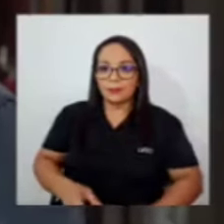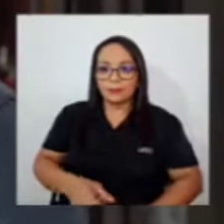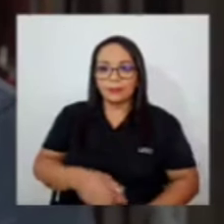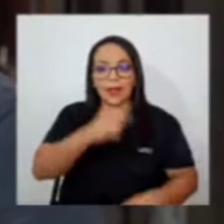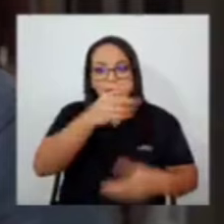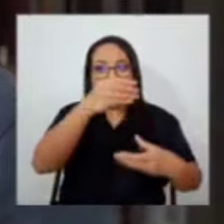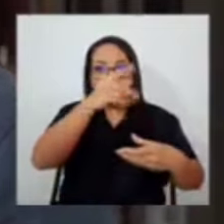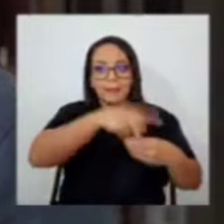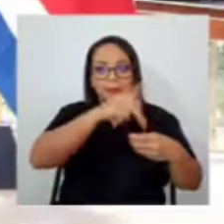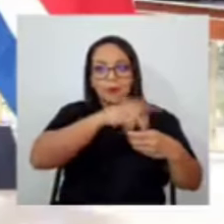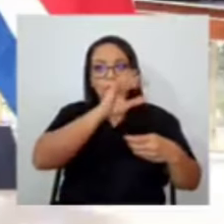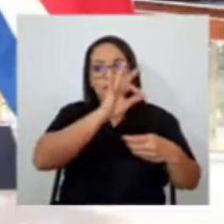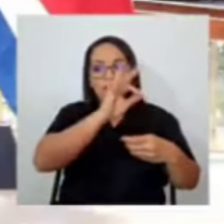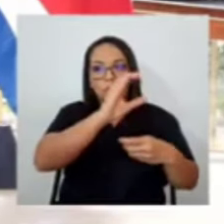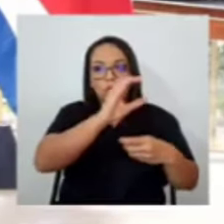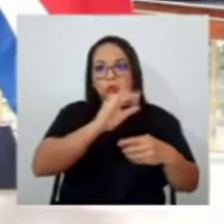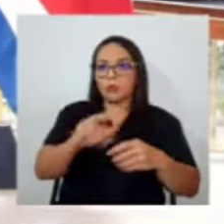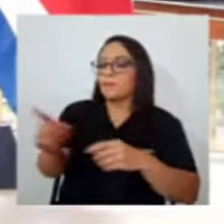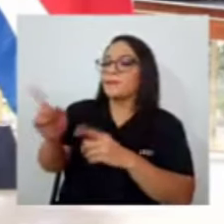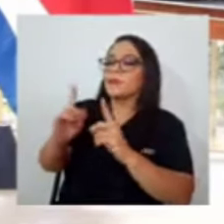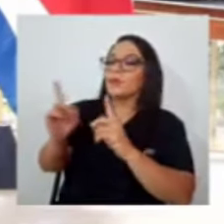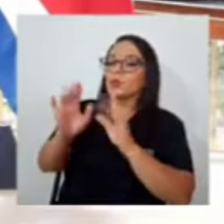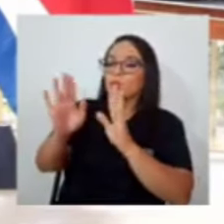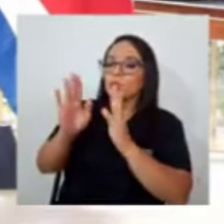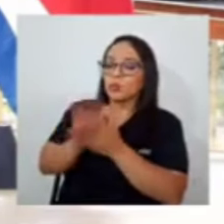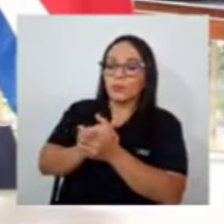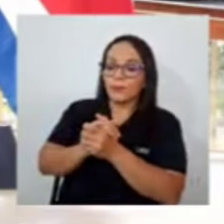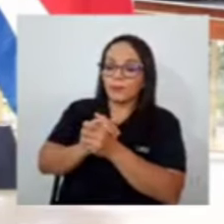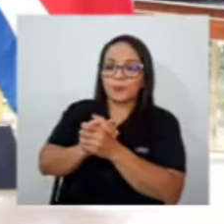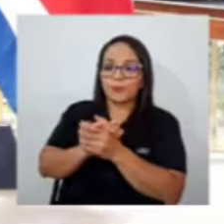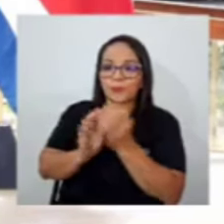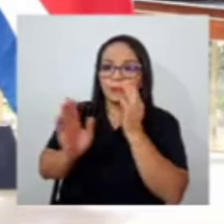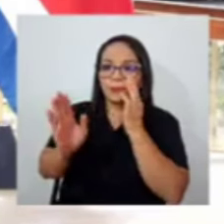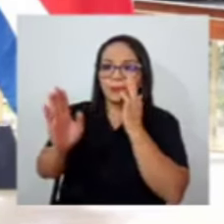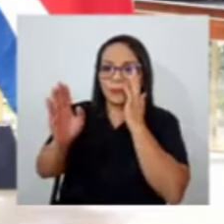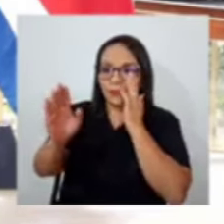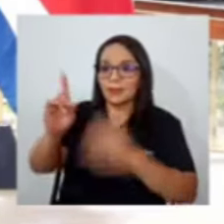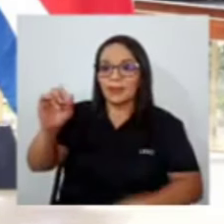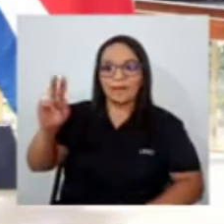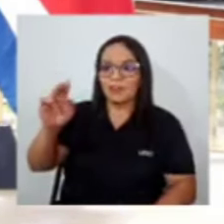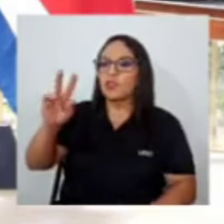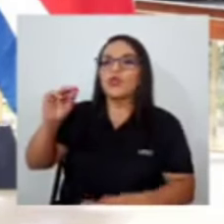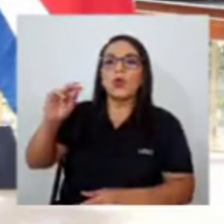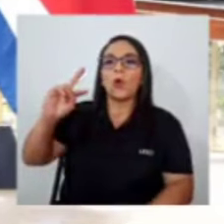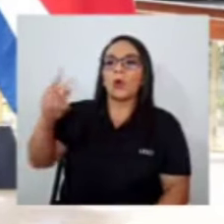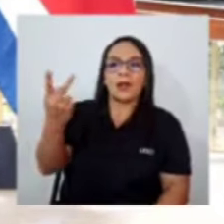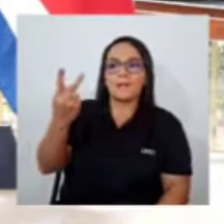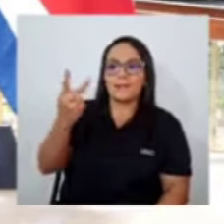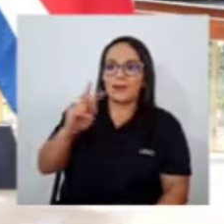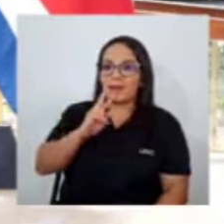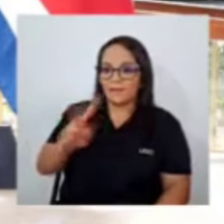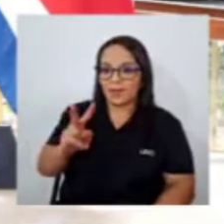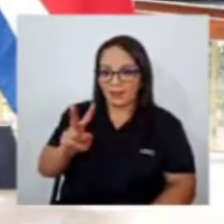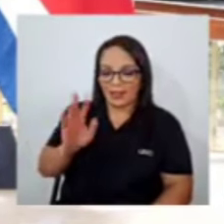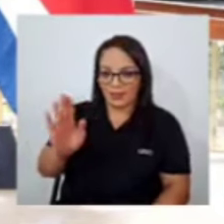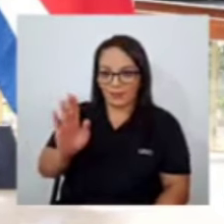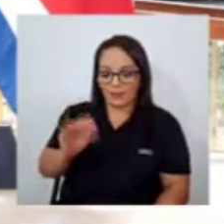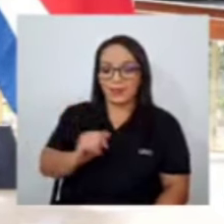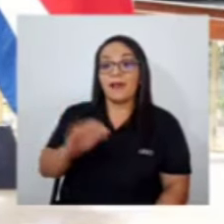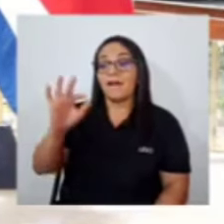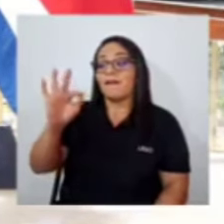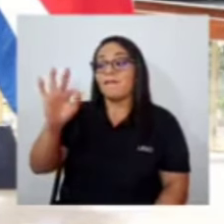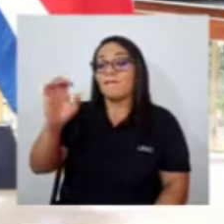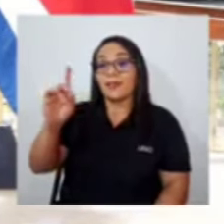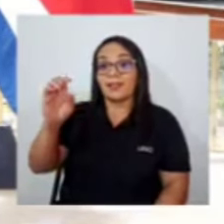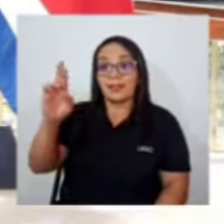en los contratos no don David no tuerza la verdad lo que don Federico Cruz